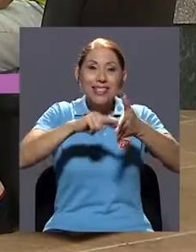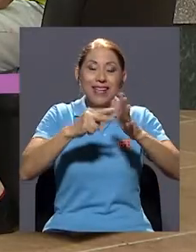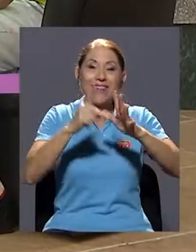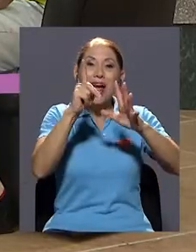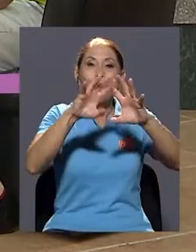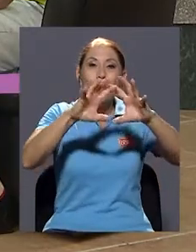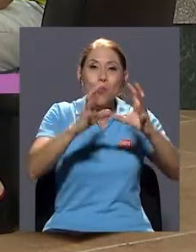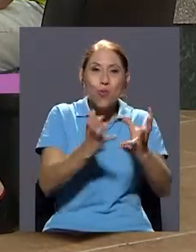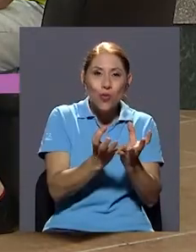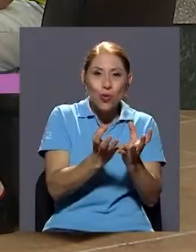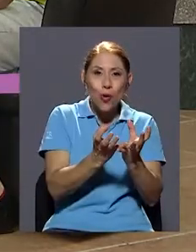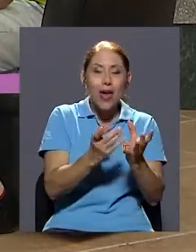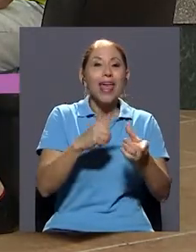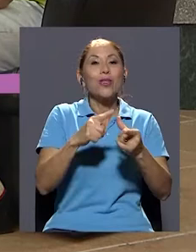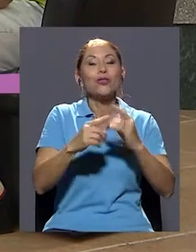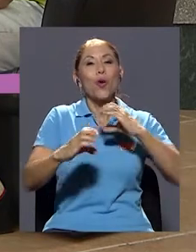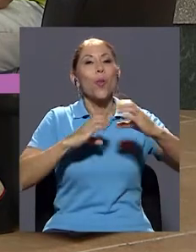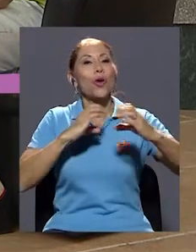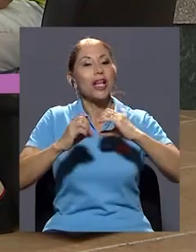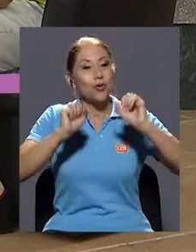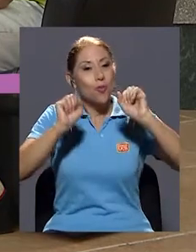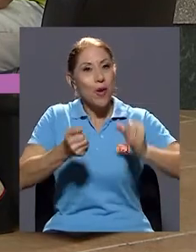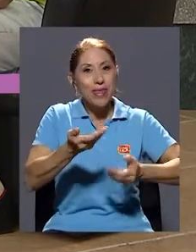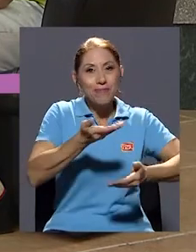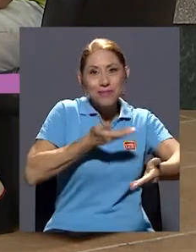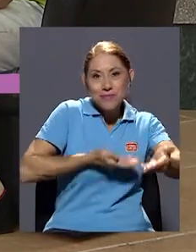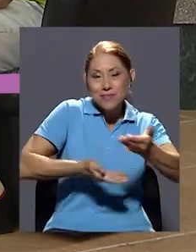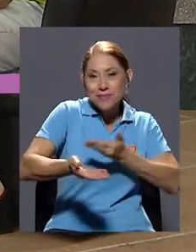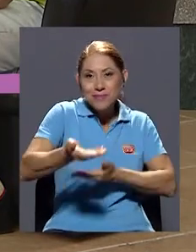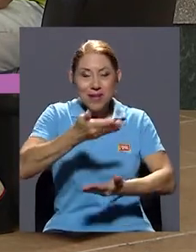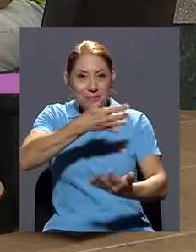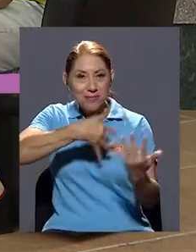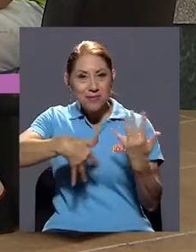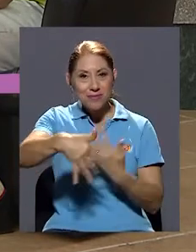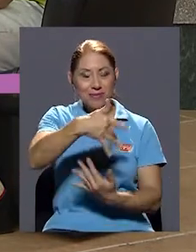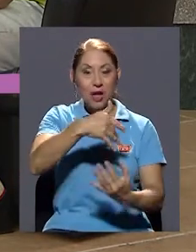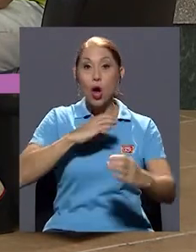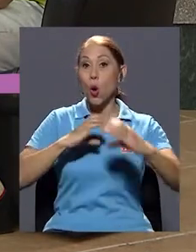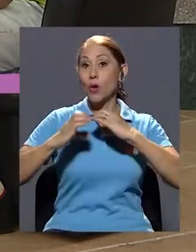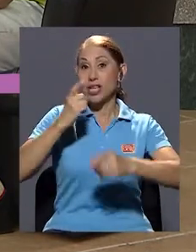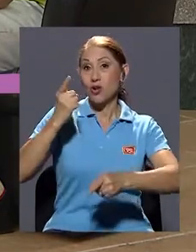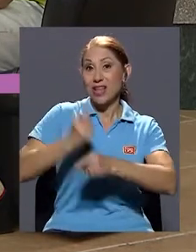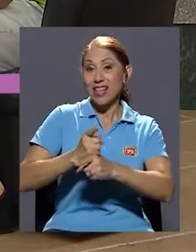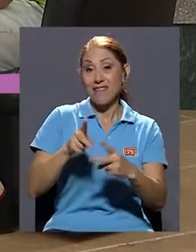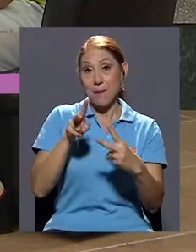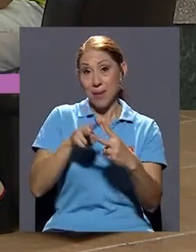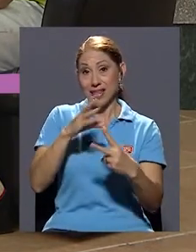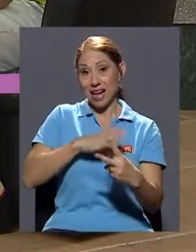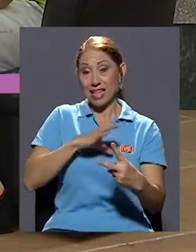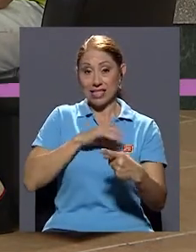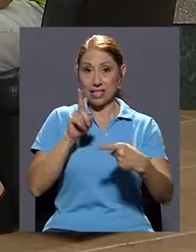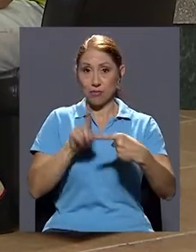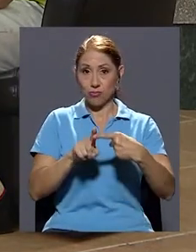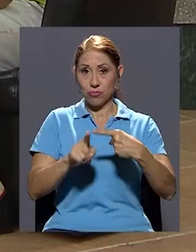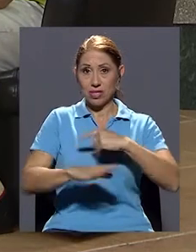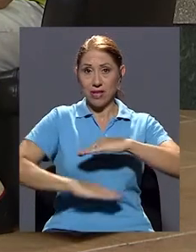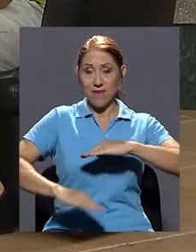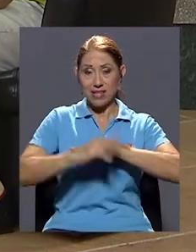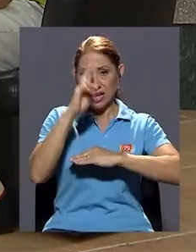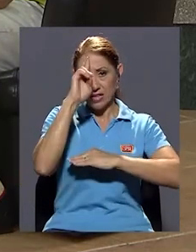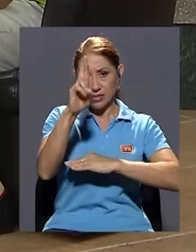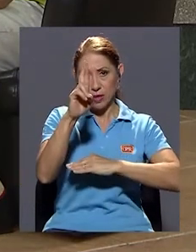va a ser aquello que nos permite interactuar. Una comunicación asertiva tiene un par de características. Primero, basa en el respeto